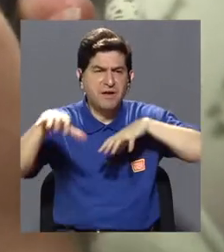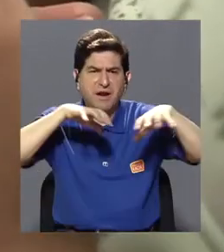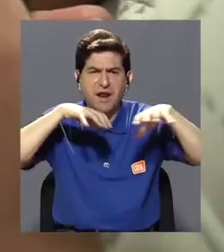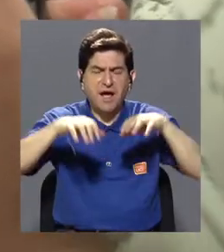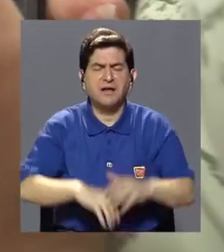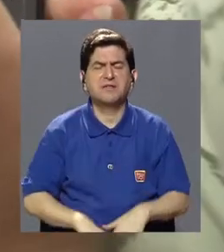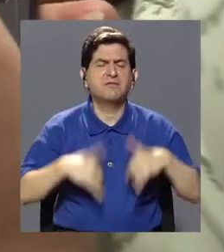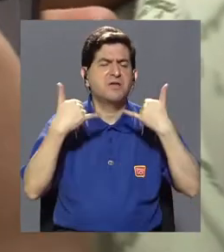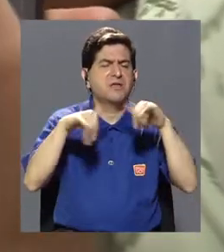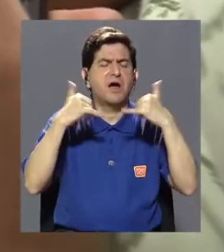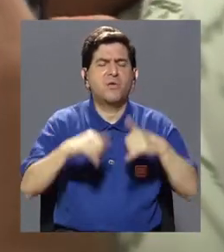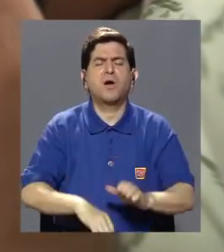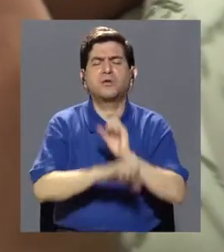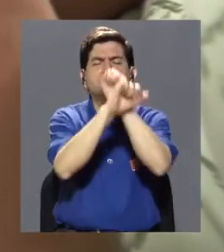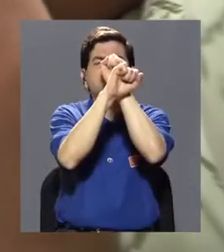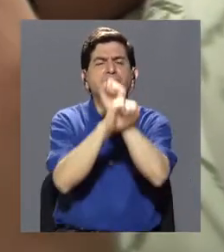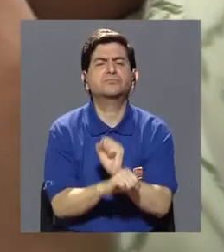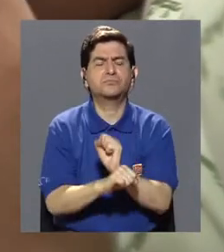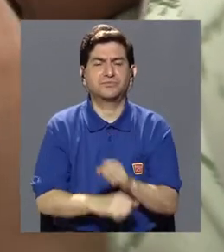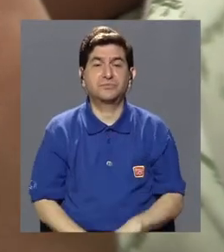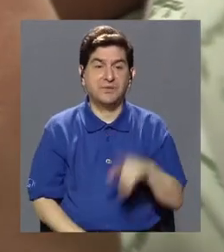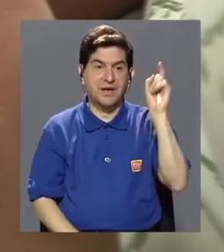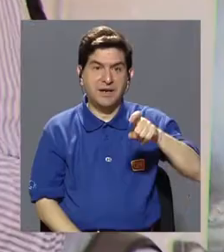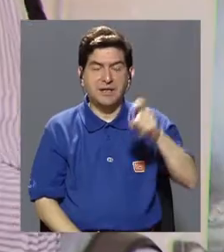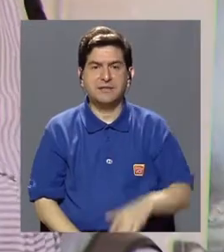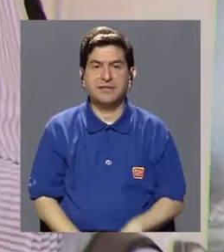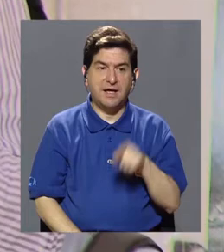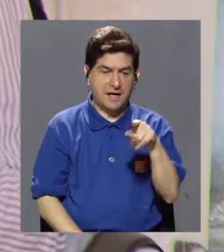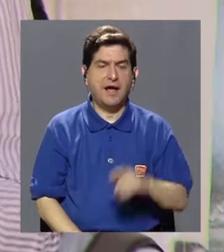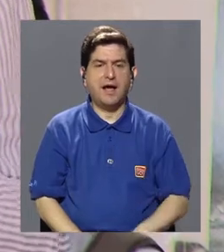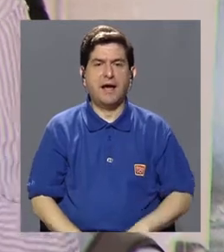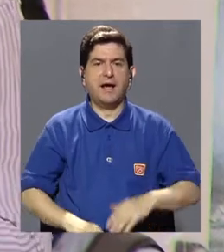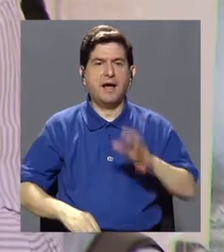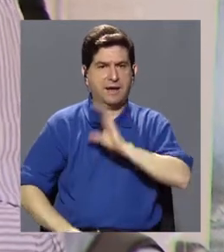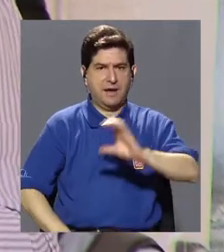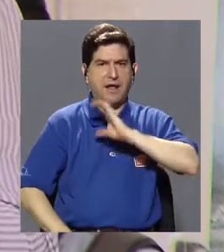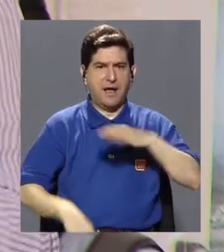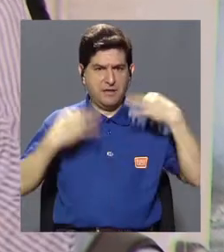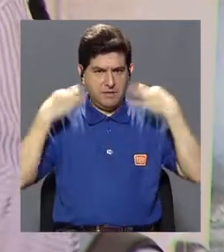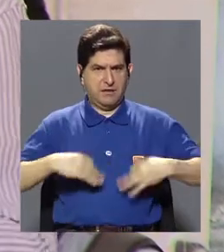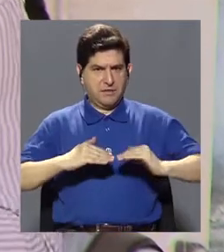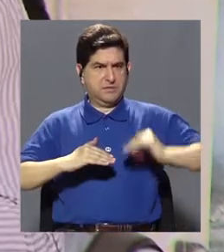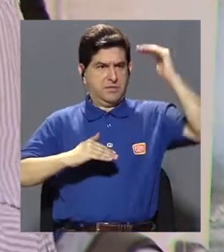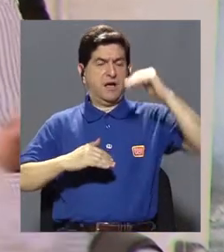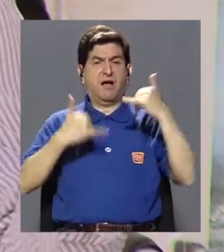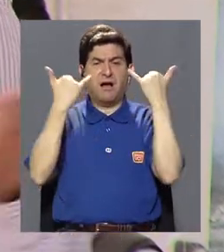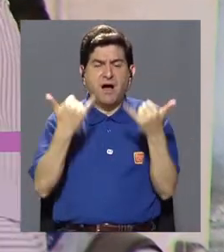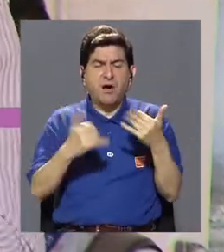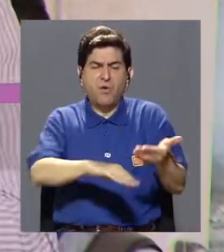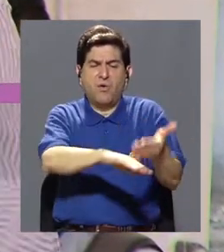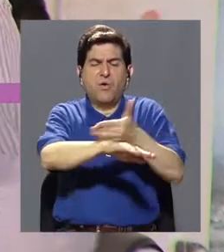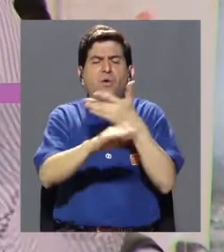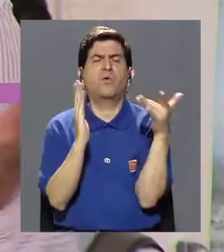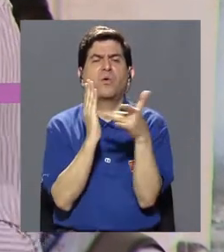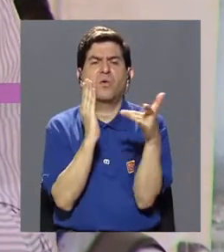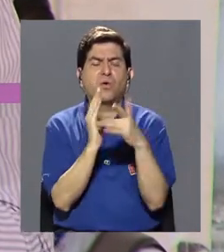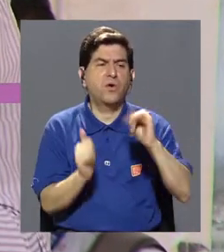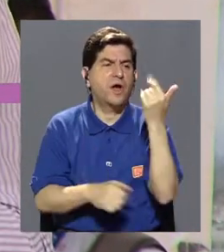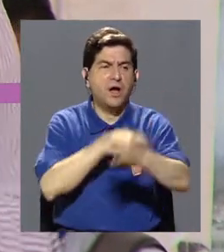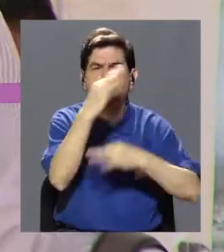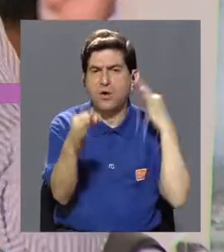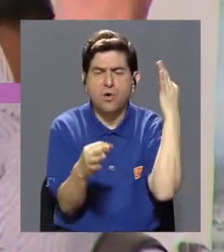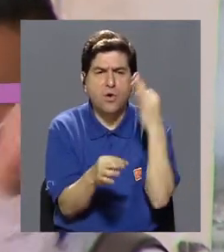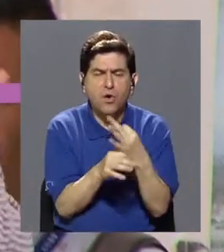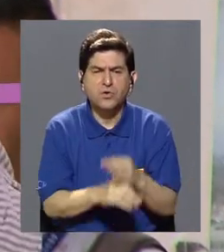actividades o los juegos eran más tradicionales y requerían de un condicionamiento físico mayor. Hoy en día con los avances tecnológicos y otro